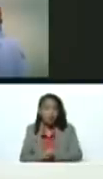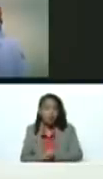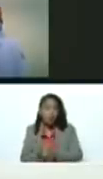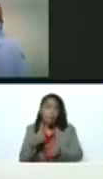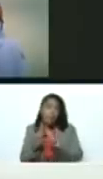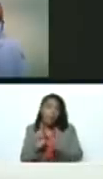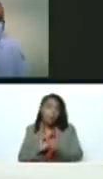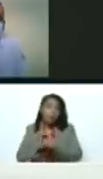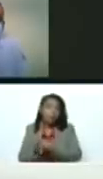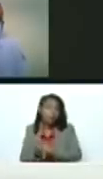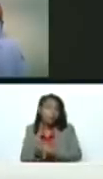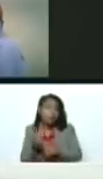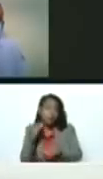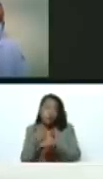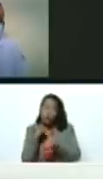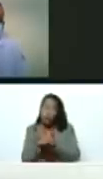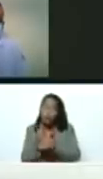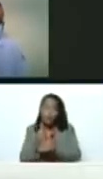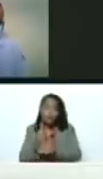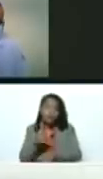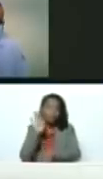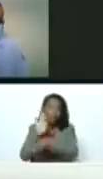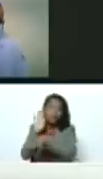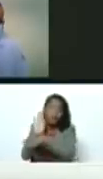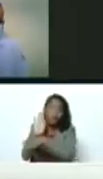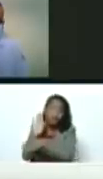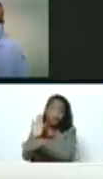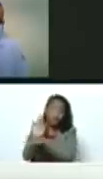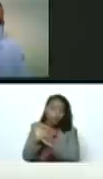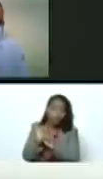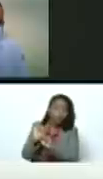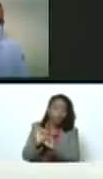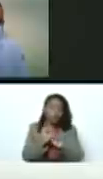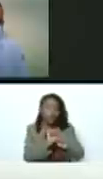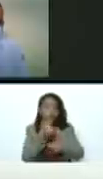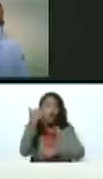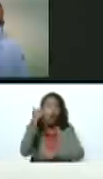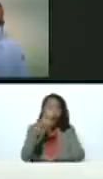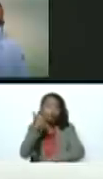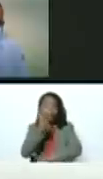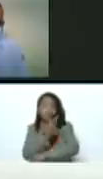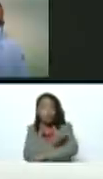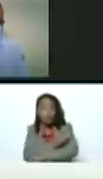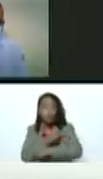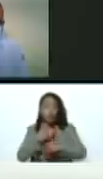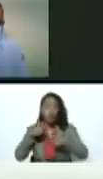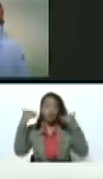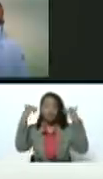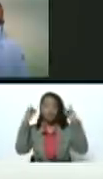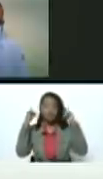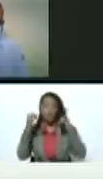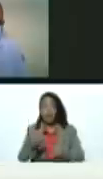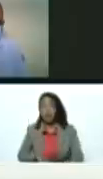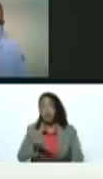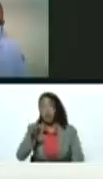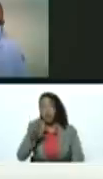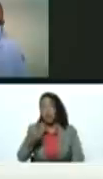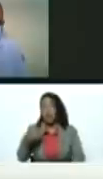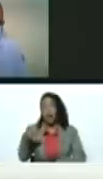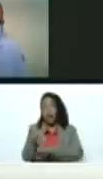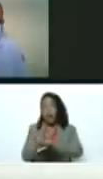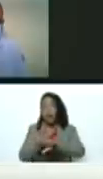coronavirus. Y hay que cuidarse. Hay que cuidarse. Hay que vacunar. Ahora celebro, bueno, el ímpetu con que